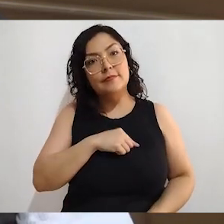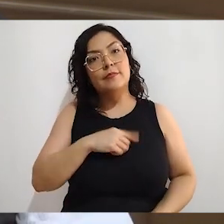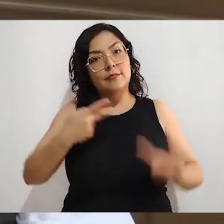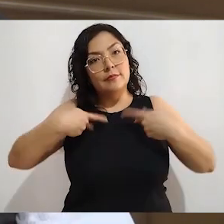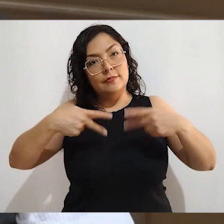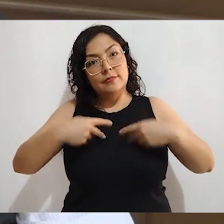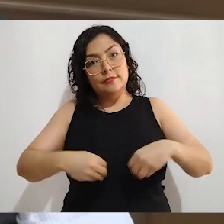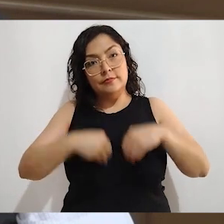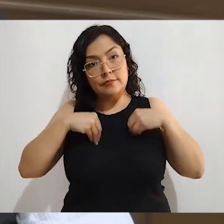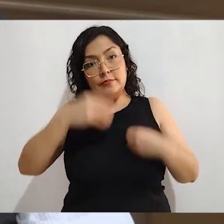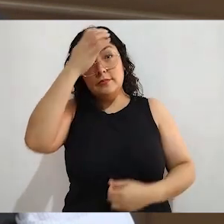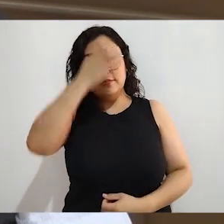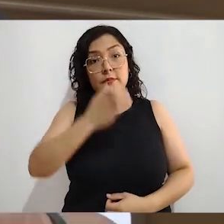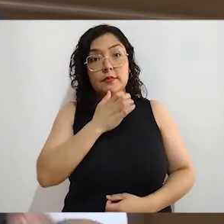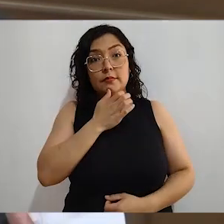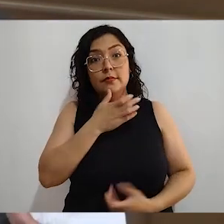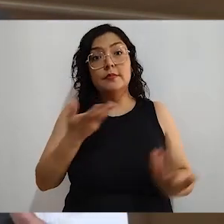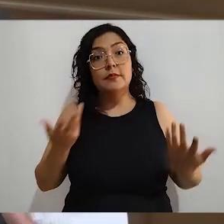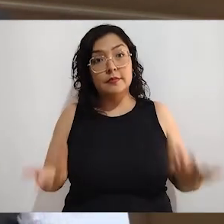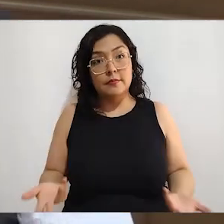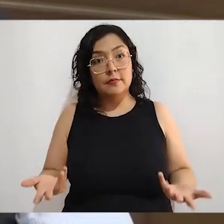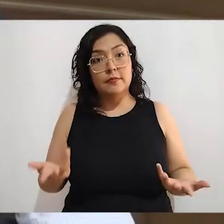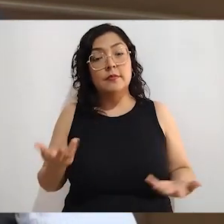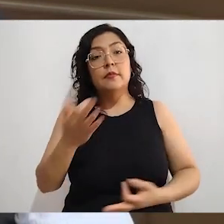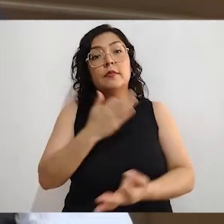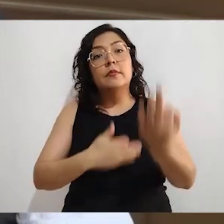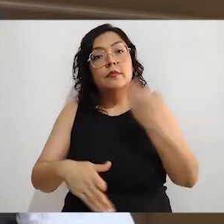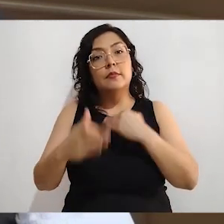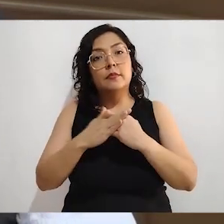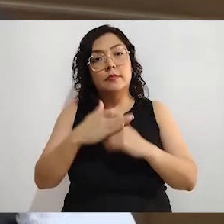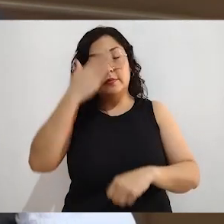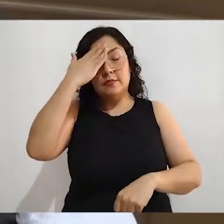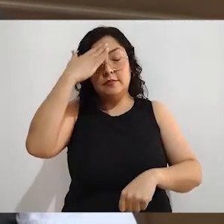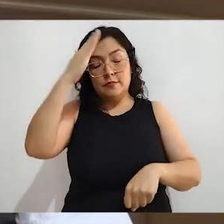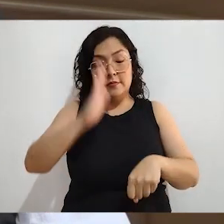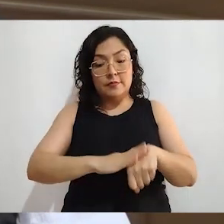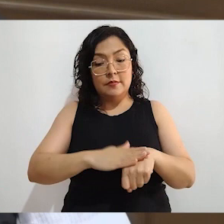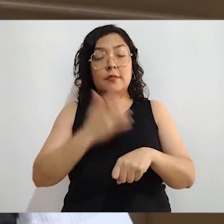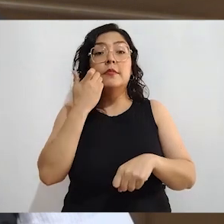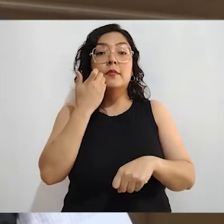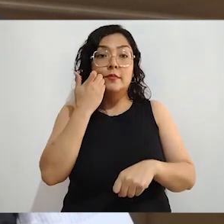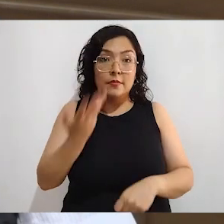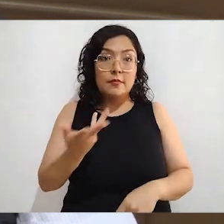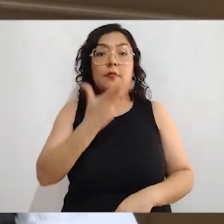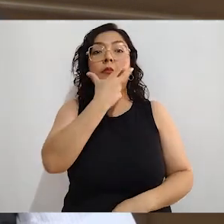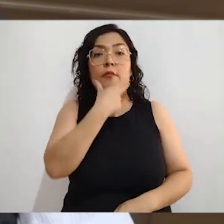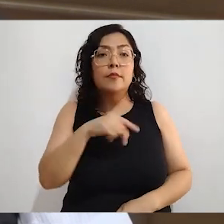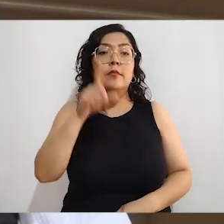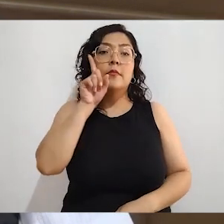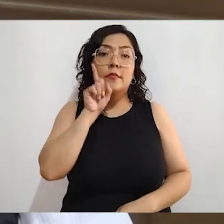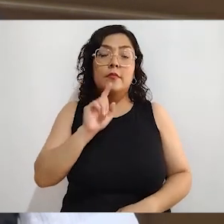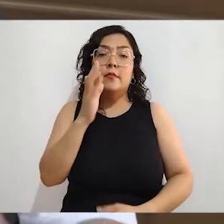a la democracia. La democracia, la democracia en este país la hacemos las y los